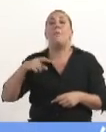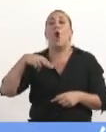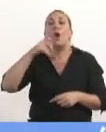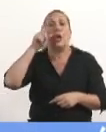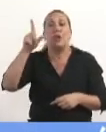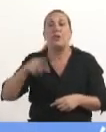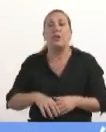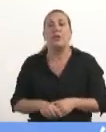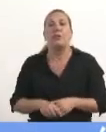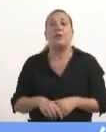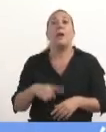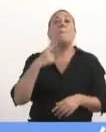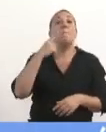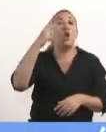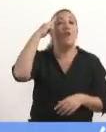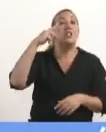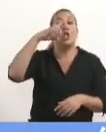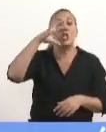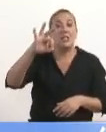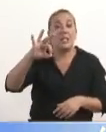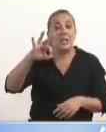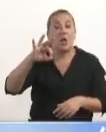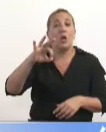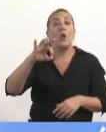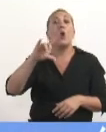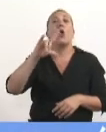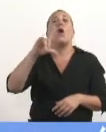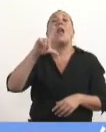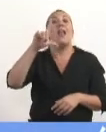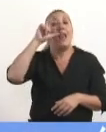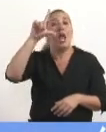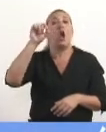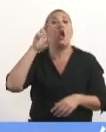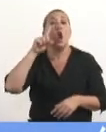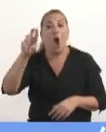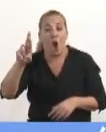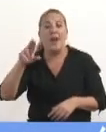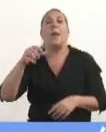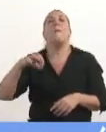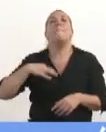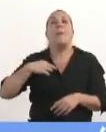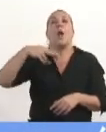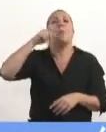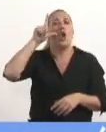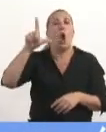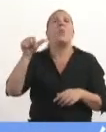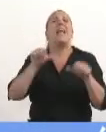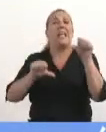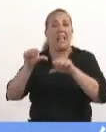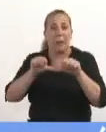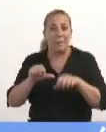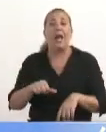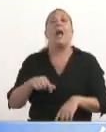En 1970, Luis Federico Leloar, premio Nobel de Química. En